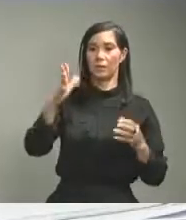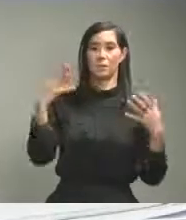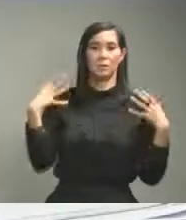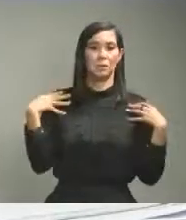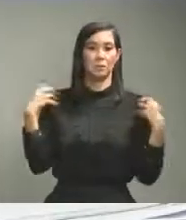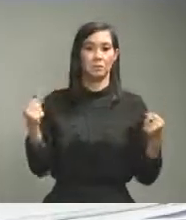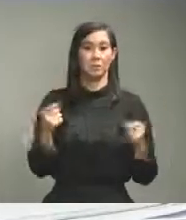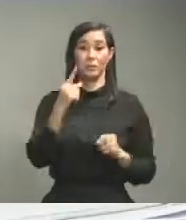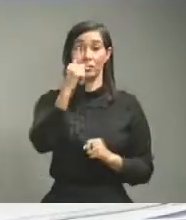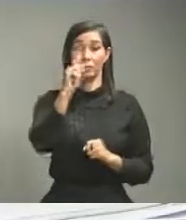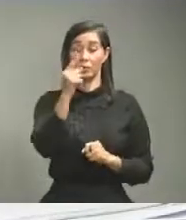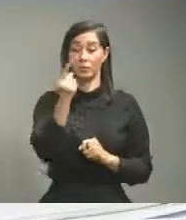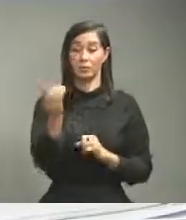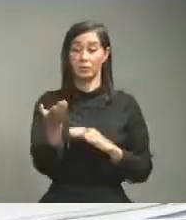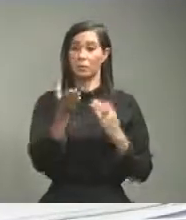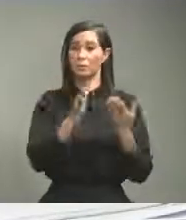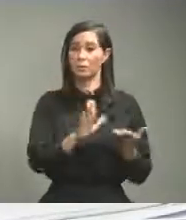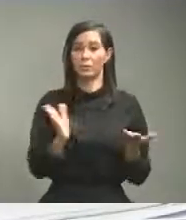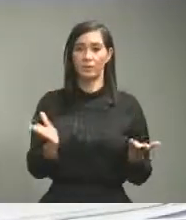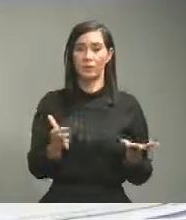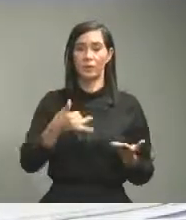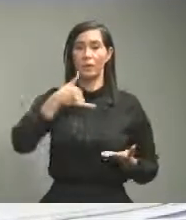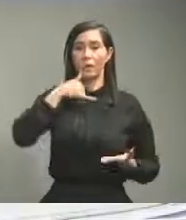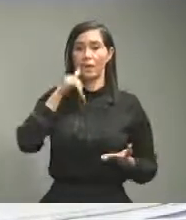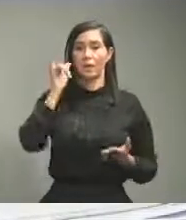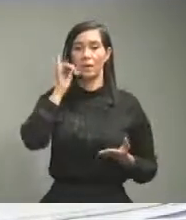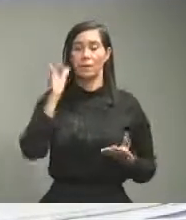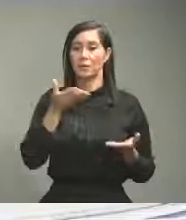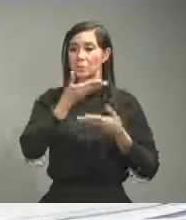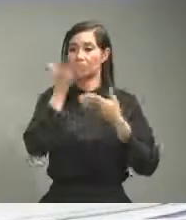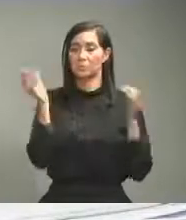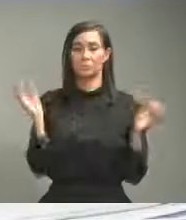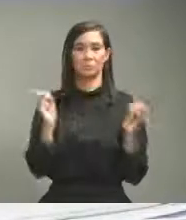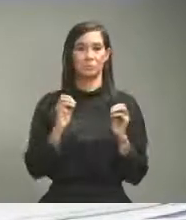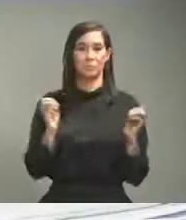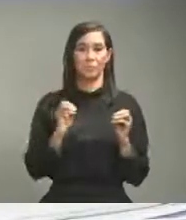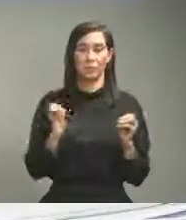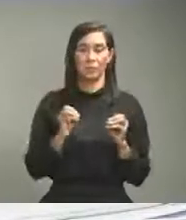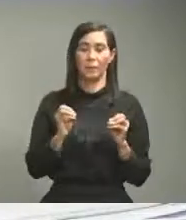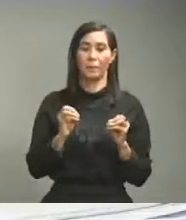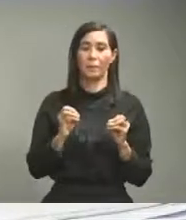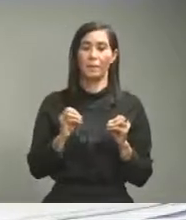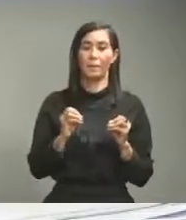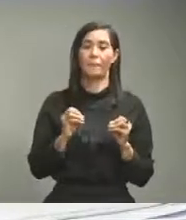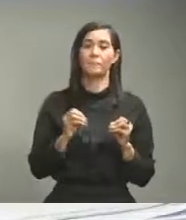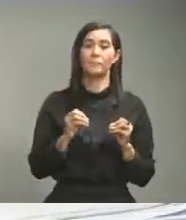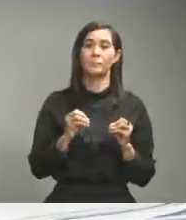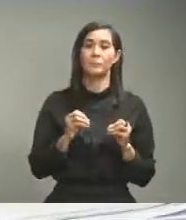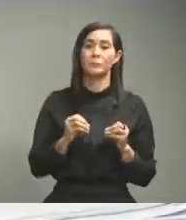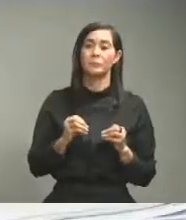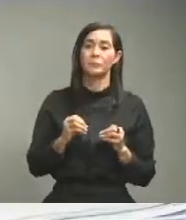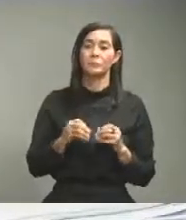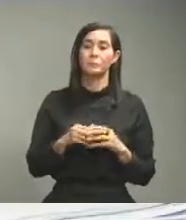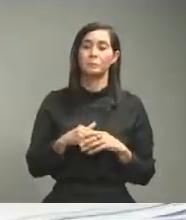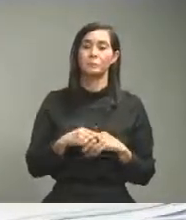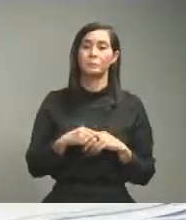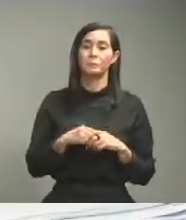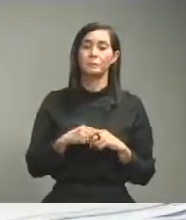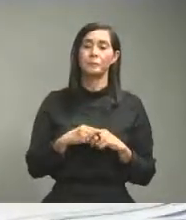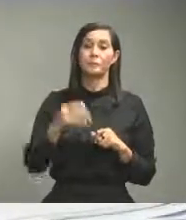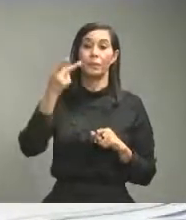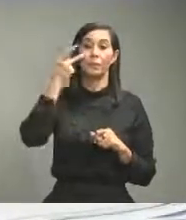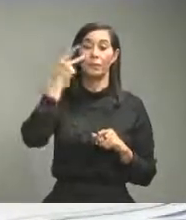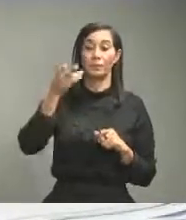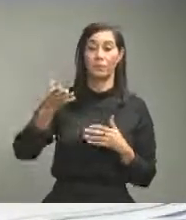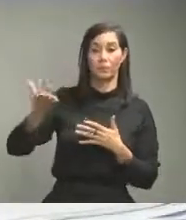fallecimiento ayer no reporta ningún caso y veo en la el anterior